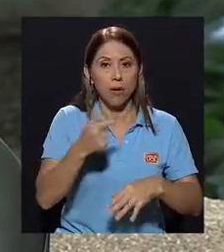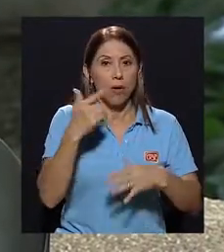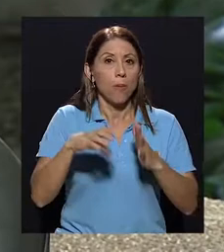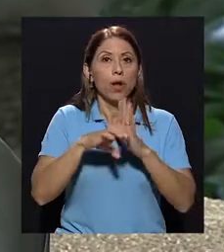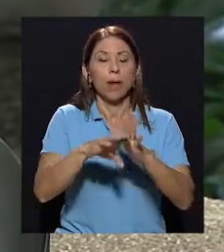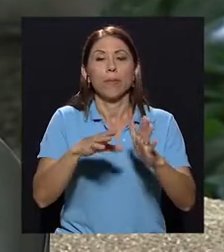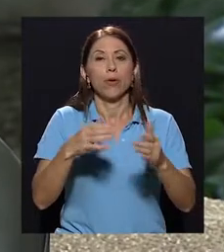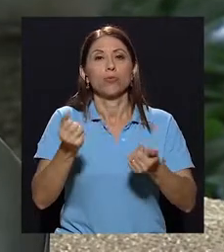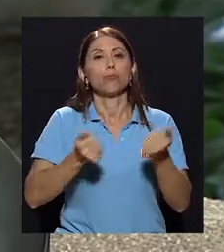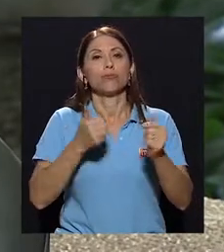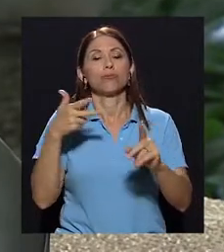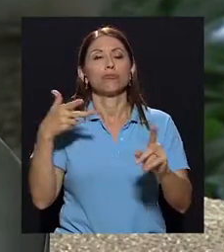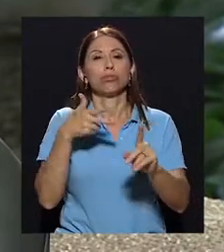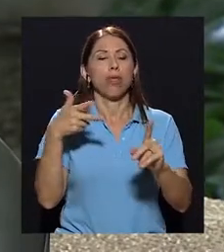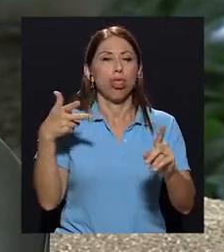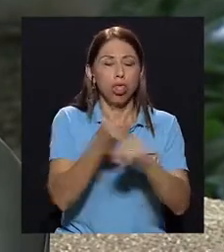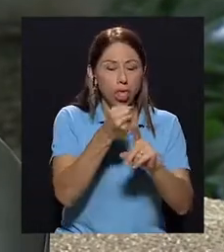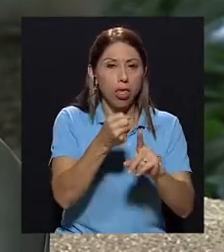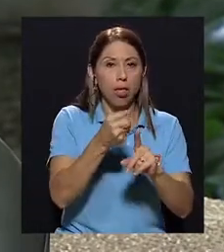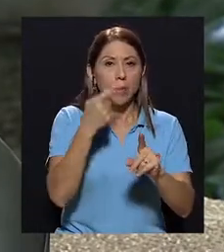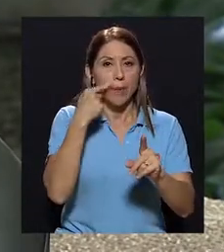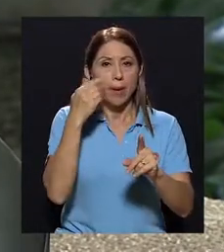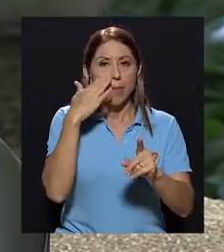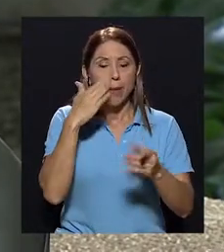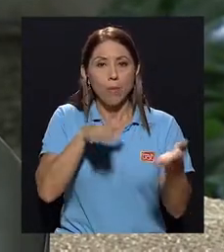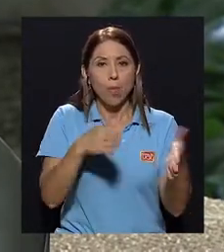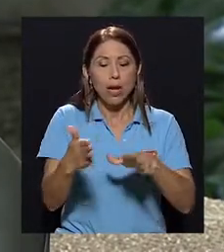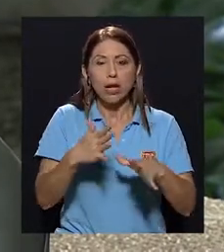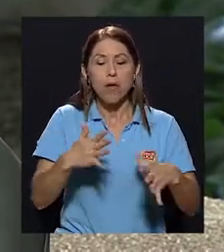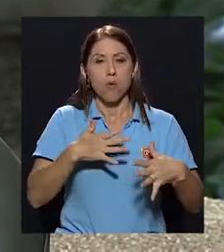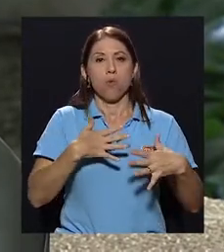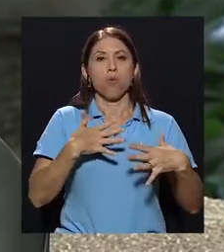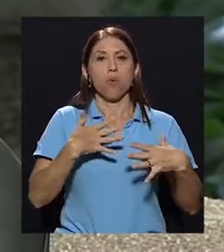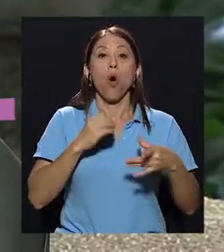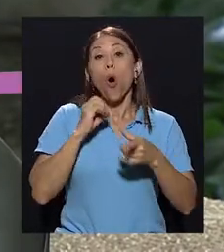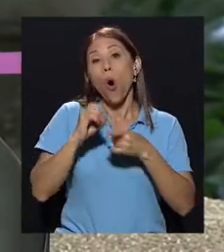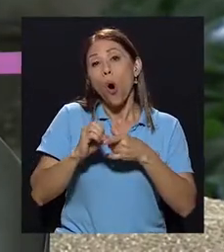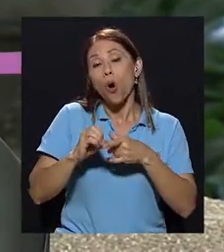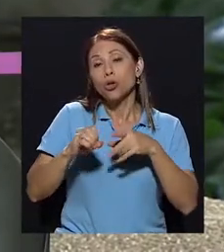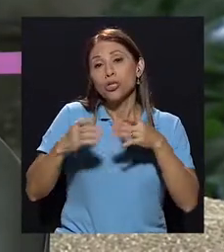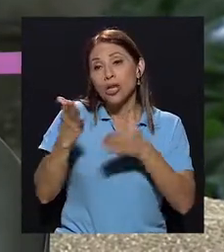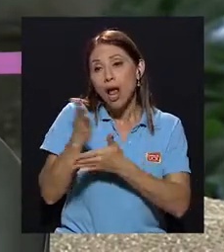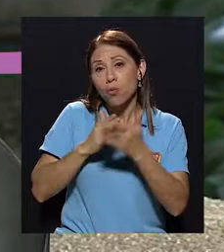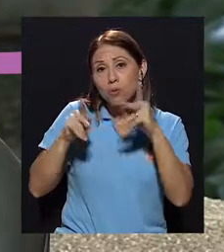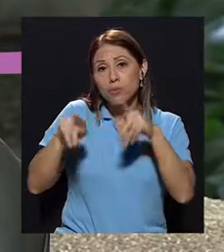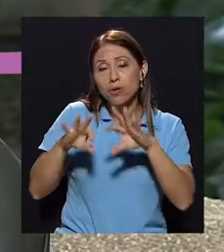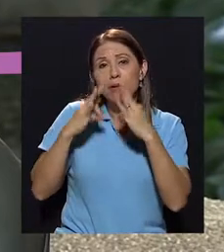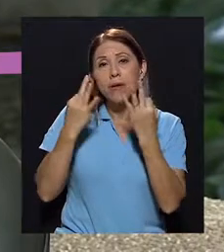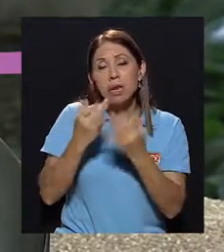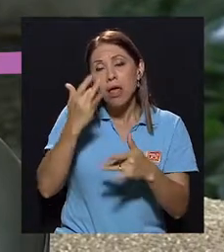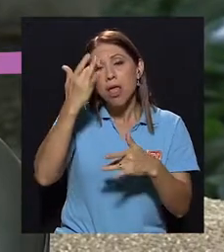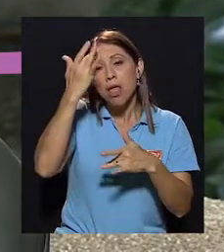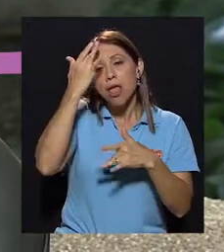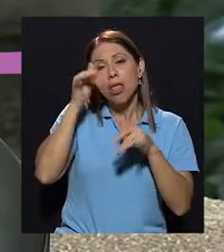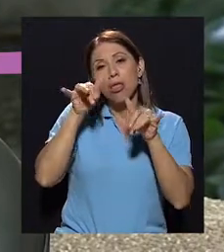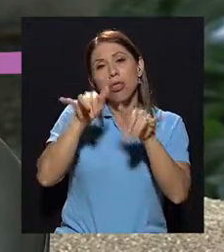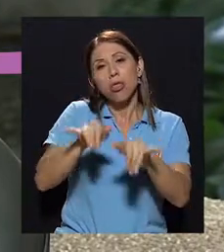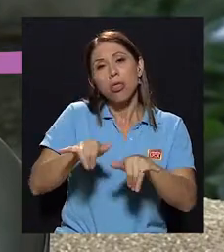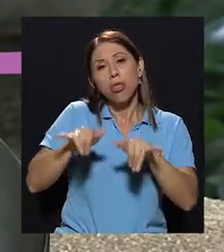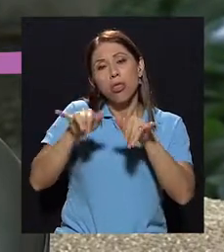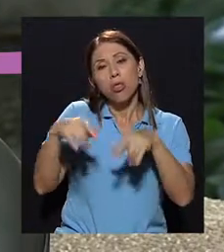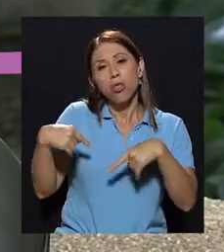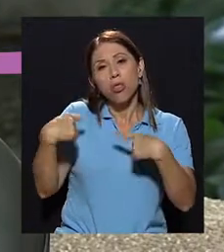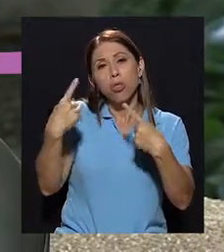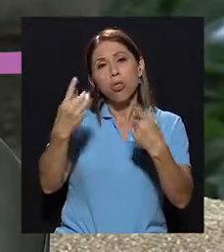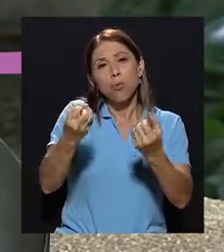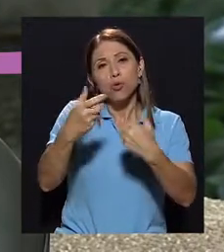un choque, un choque y papá y mamá mueren, o una enfermedad prolongada de algún familiar, o el hecho